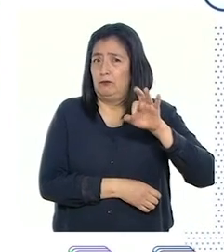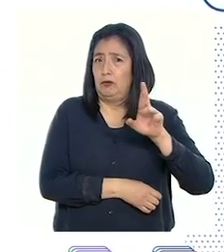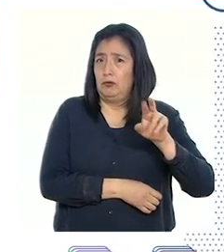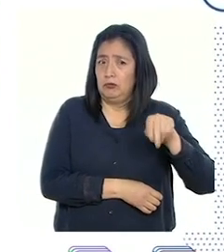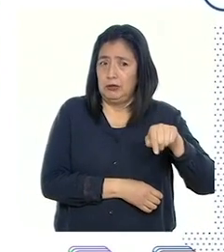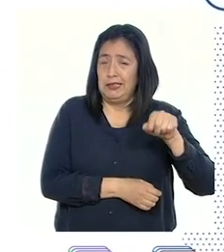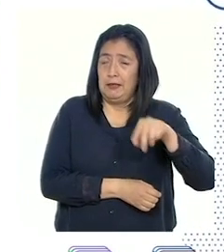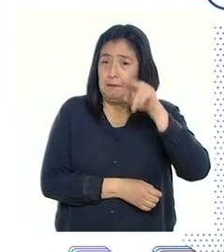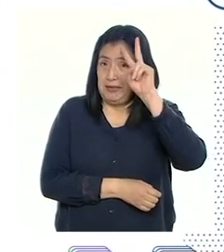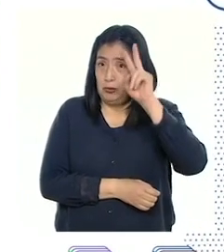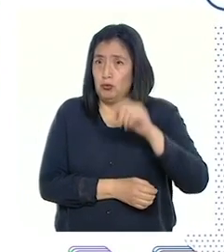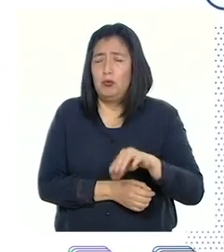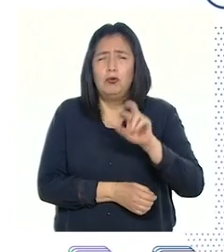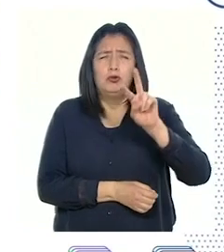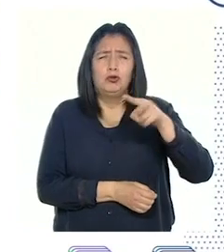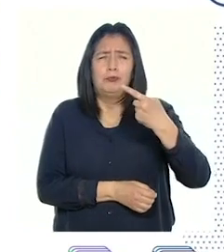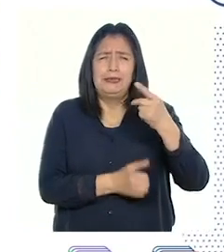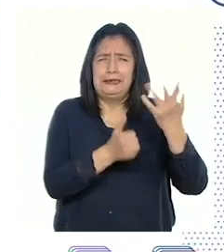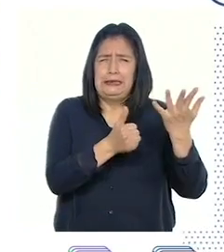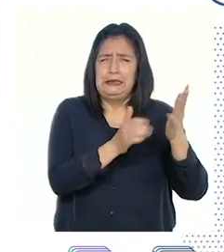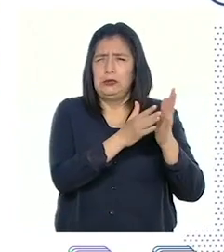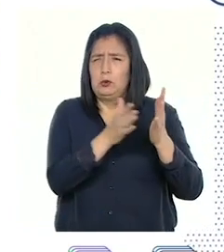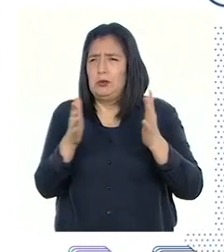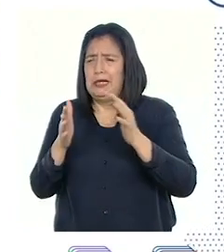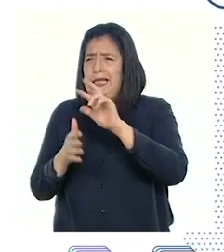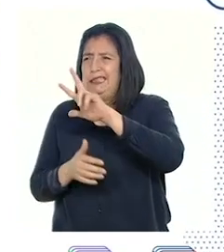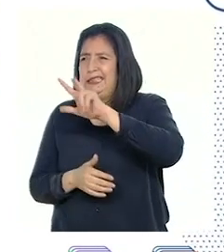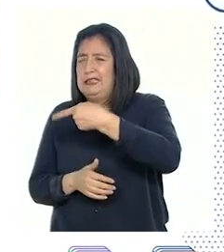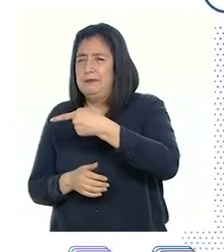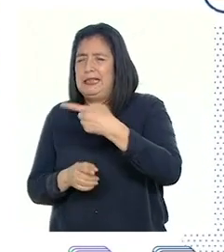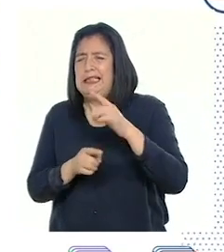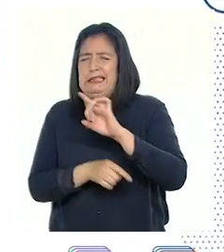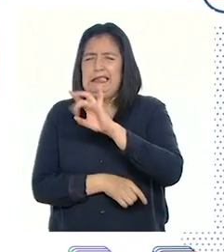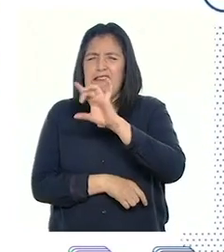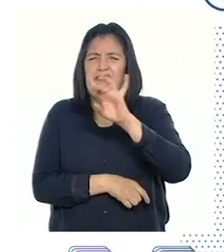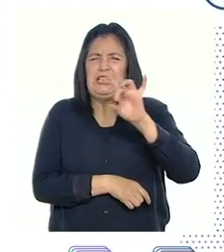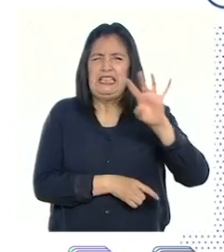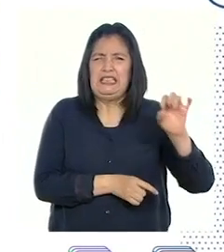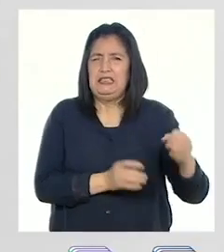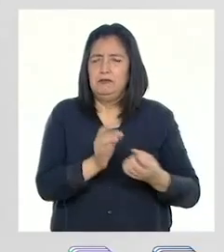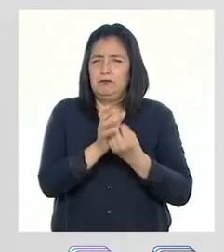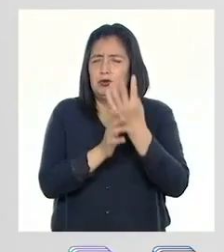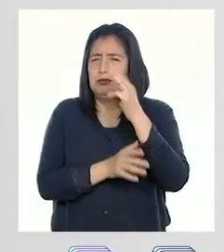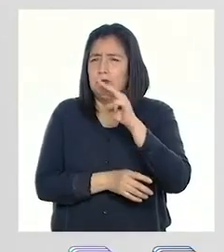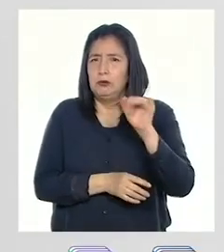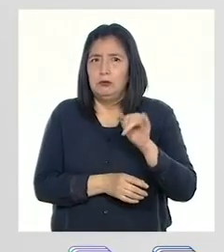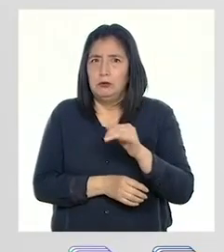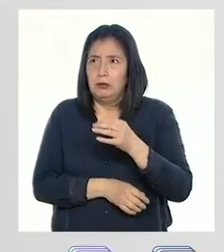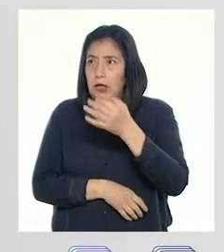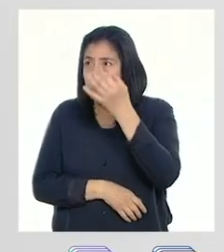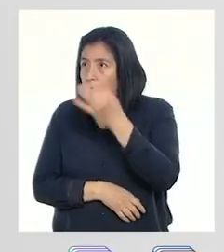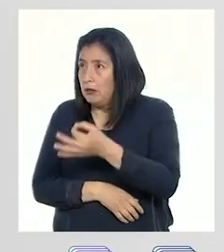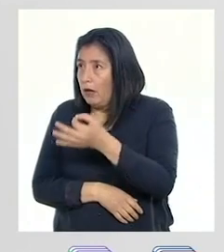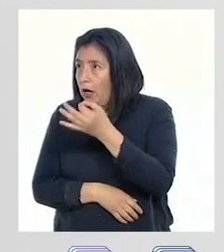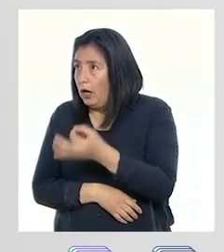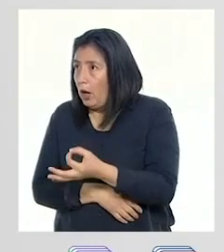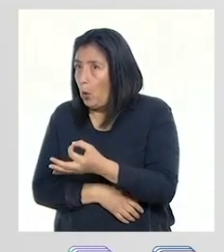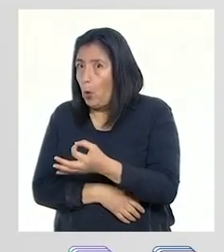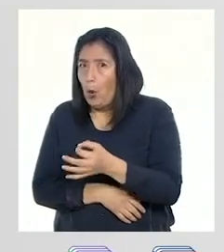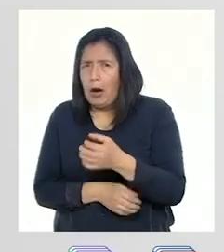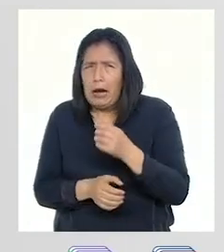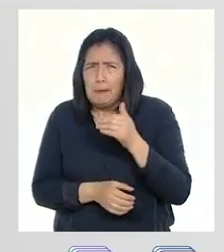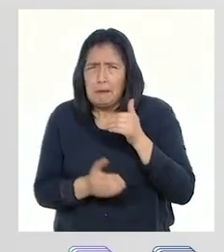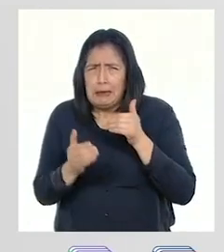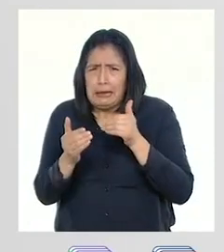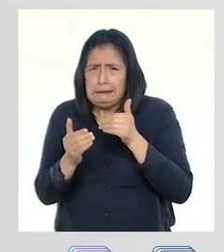país hay entre 2.600 a 3.000 especies distintas de orquídeas? ¿En serio? ¡Casi